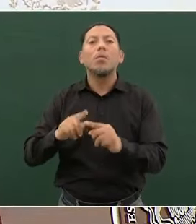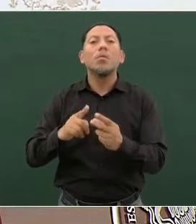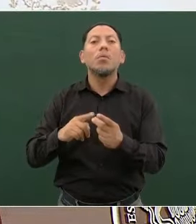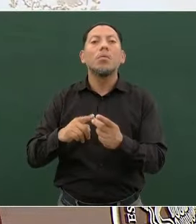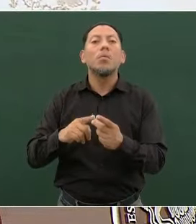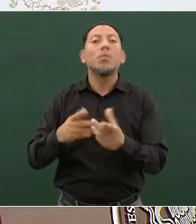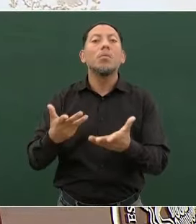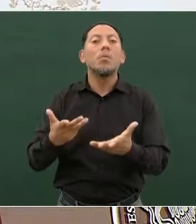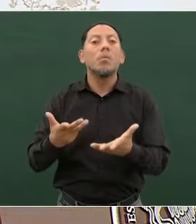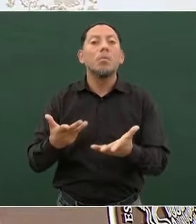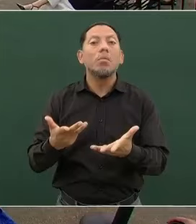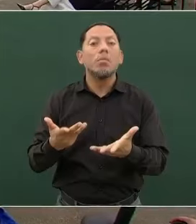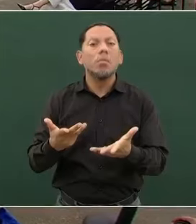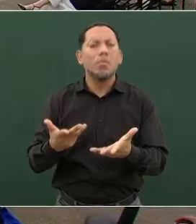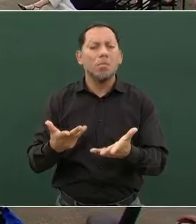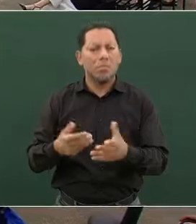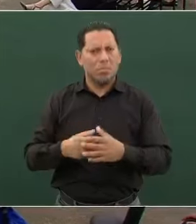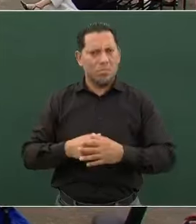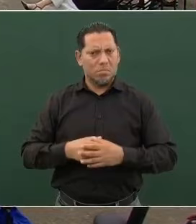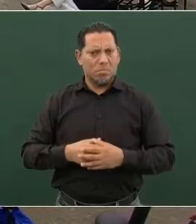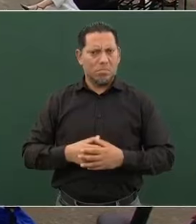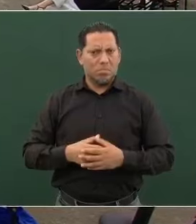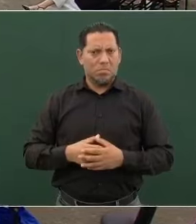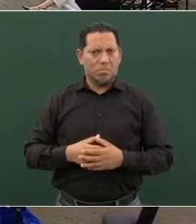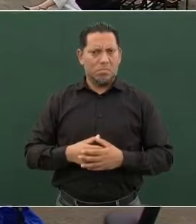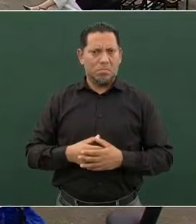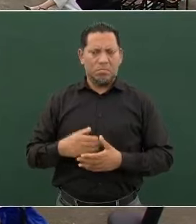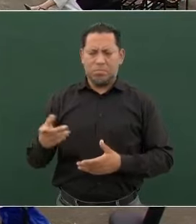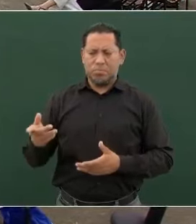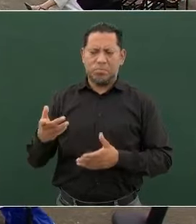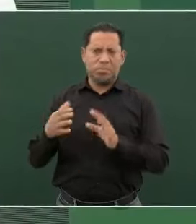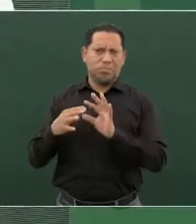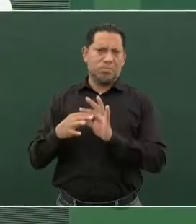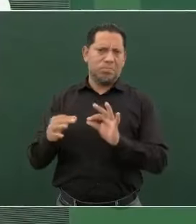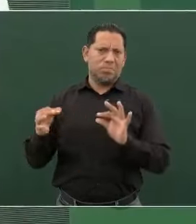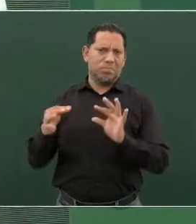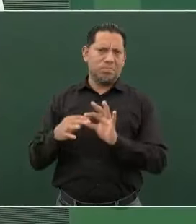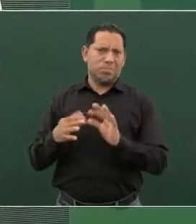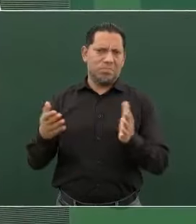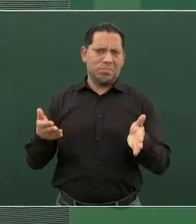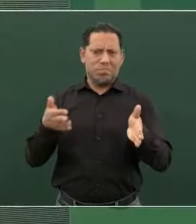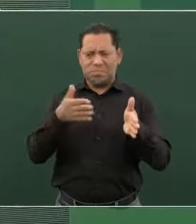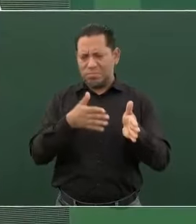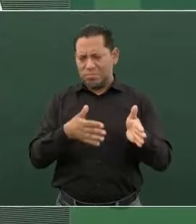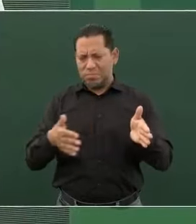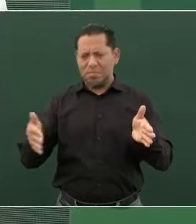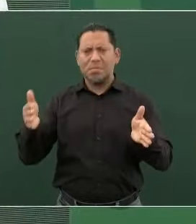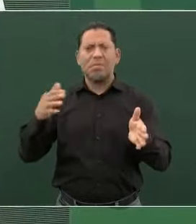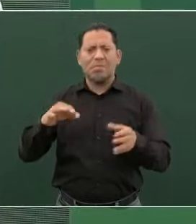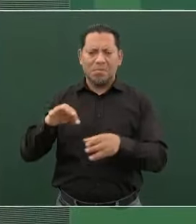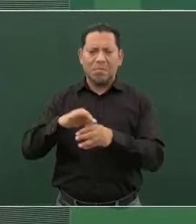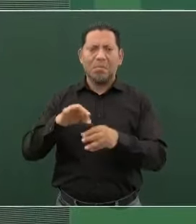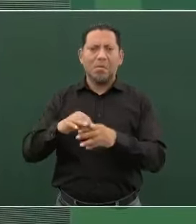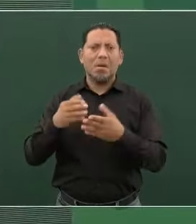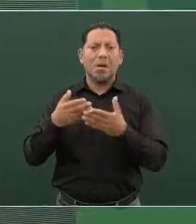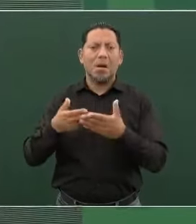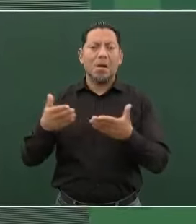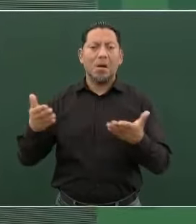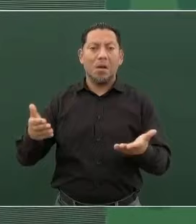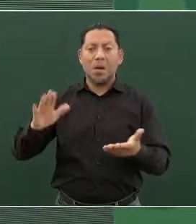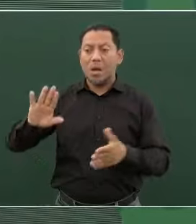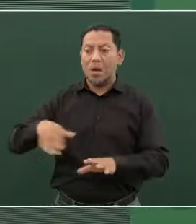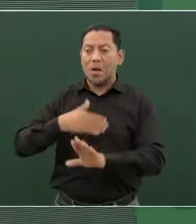Ahora traen una campaña en contra en